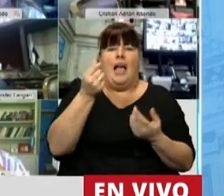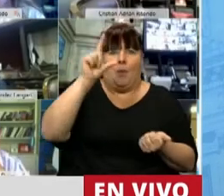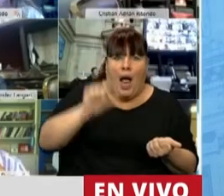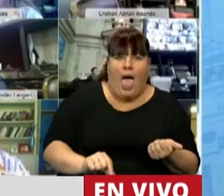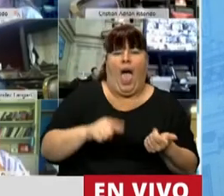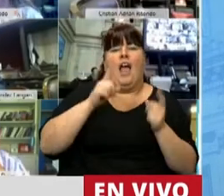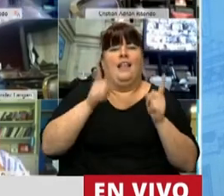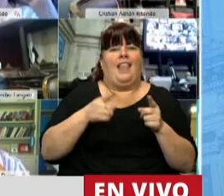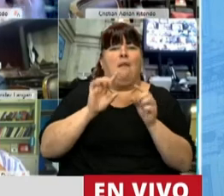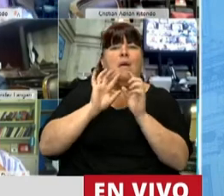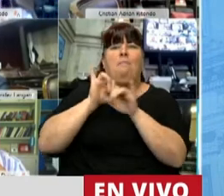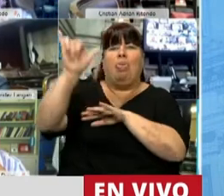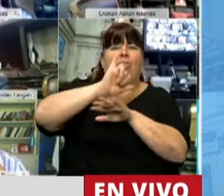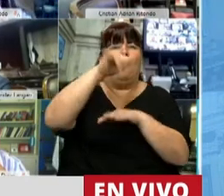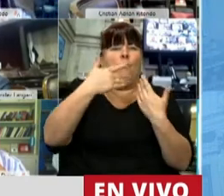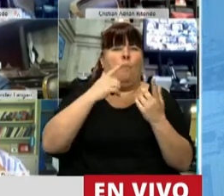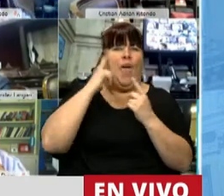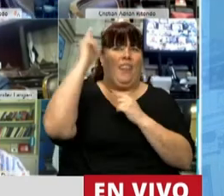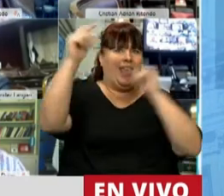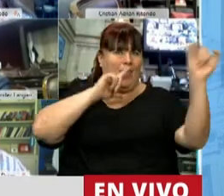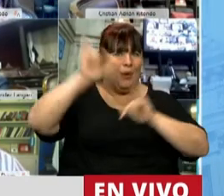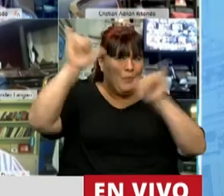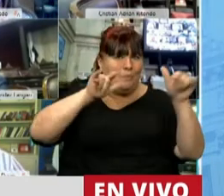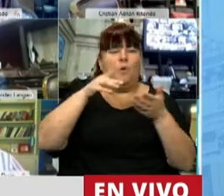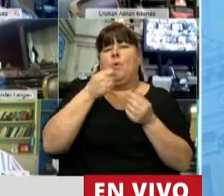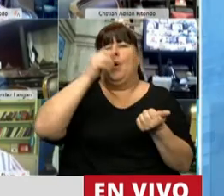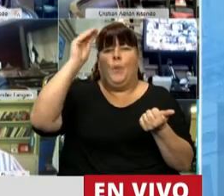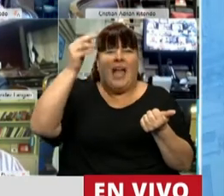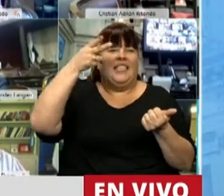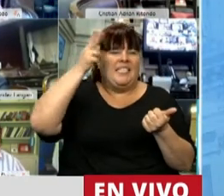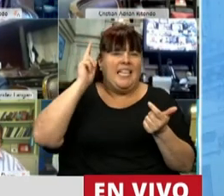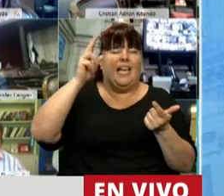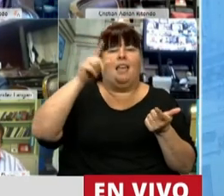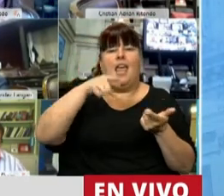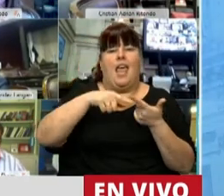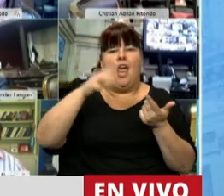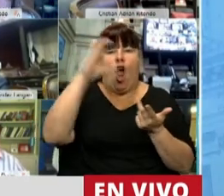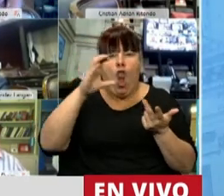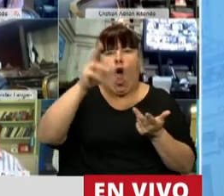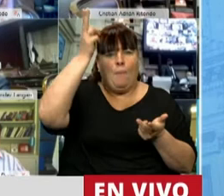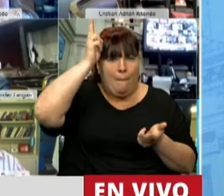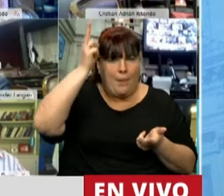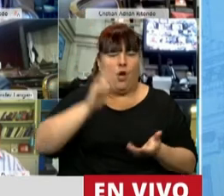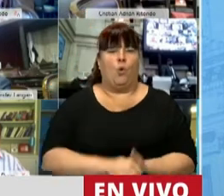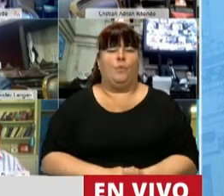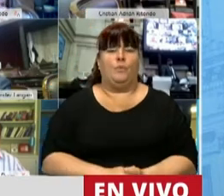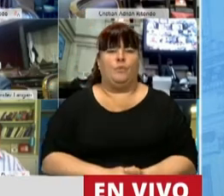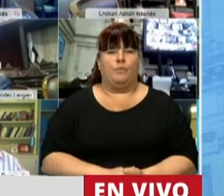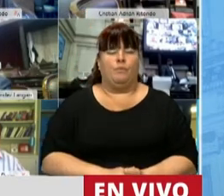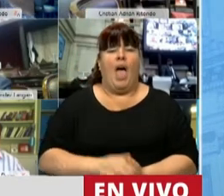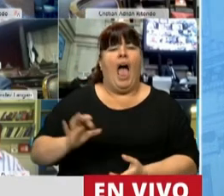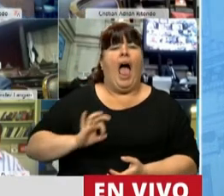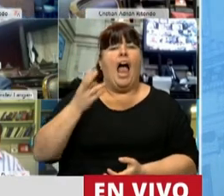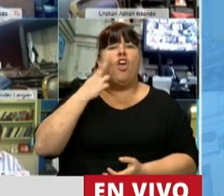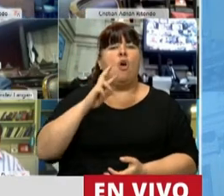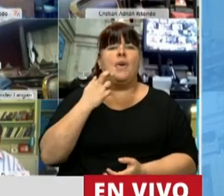pasajes y de la conectividad que tenían estas aerolíneas en países como Brasil, Chile, Colombia y Perú. En el